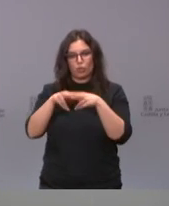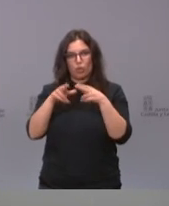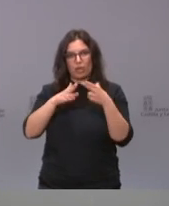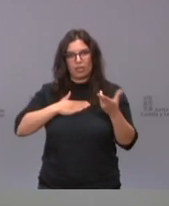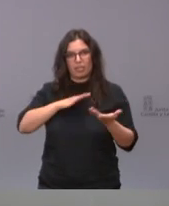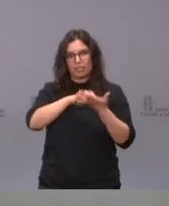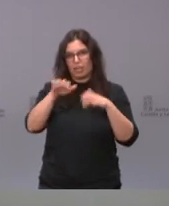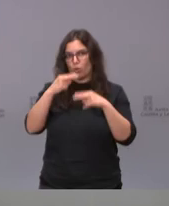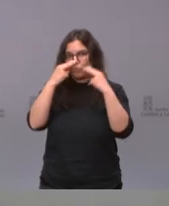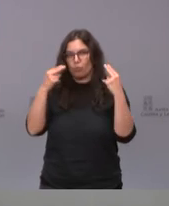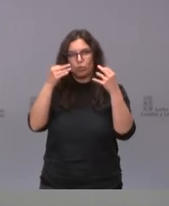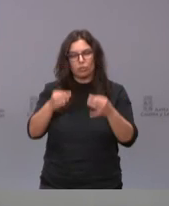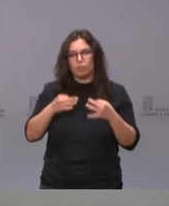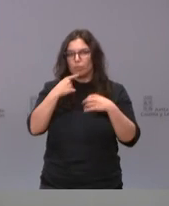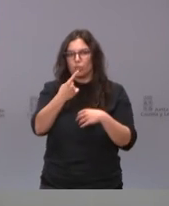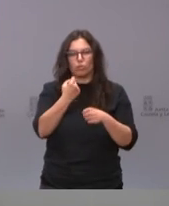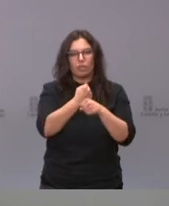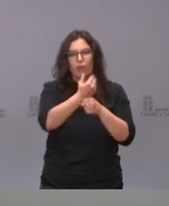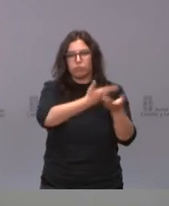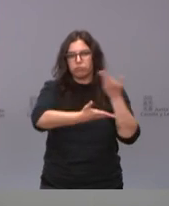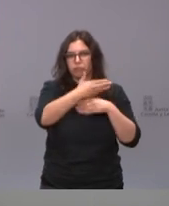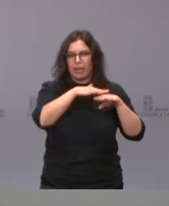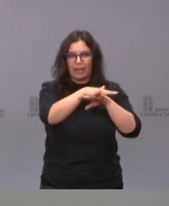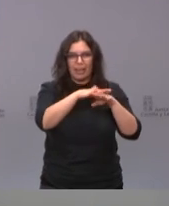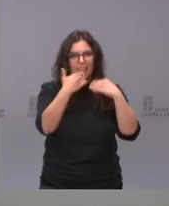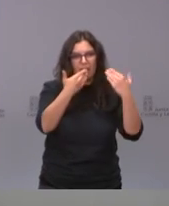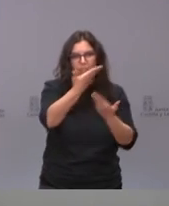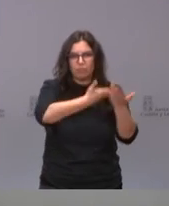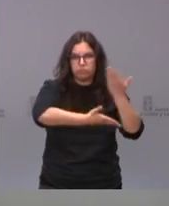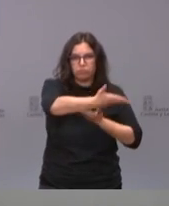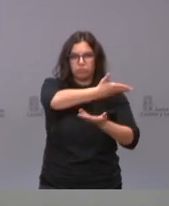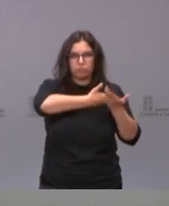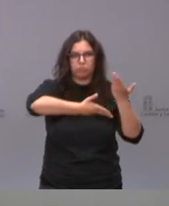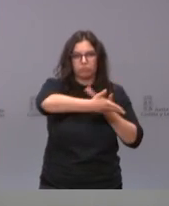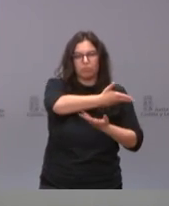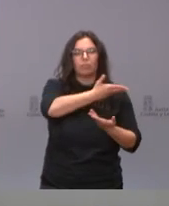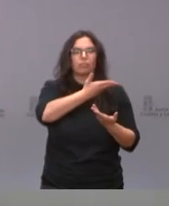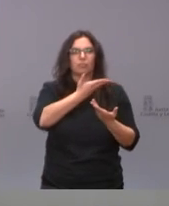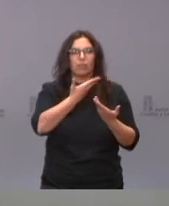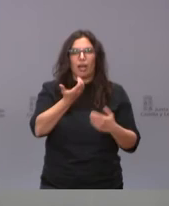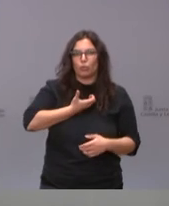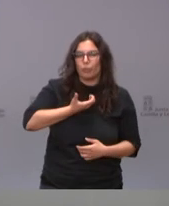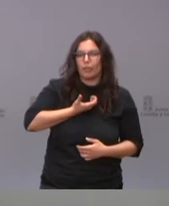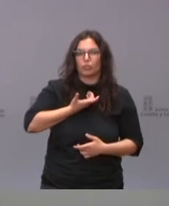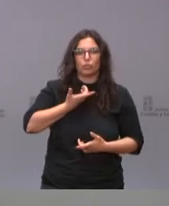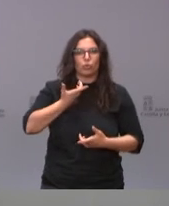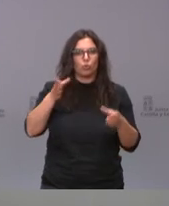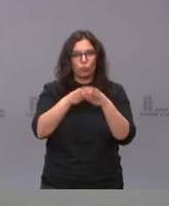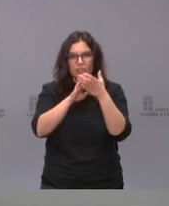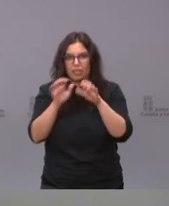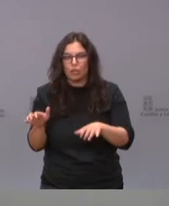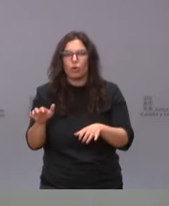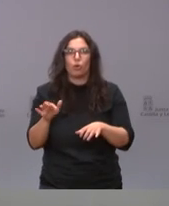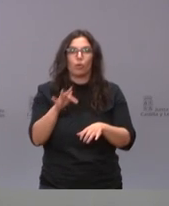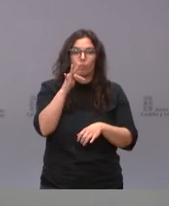siempre lo hemos dicho es un trabajo en red es un trabajo fruto de la colaboración entre las entidades locales la Junta de Castilla y León y